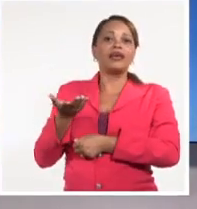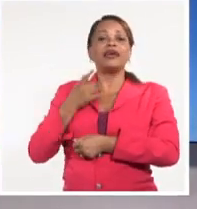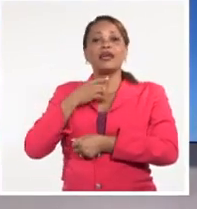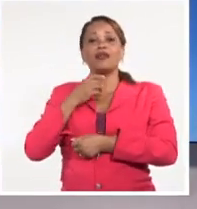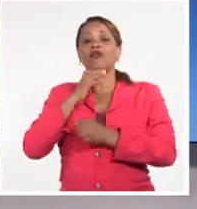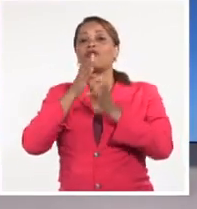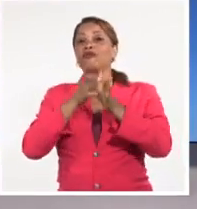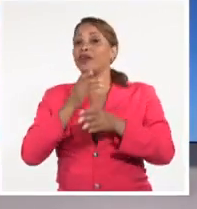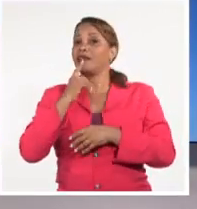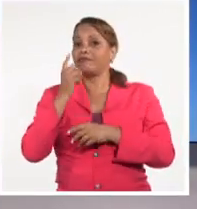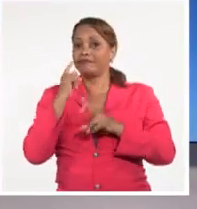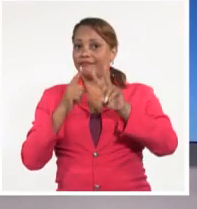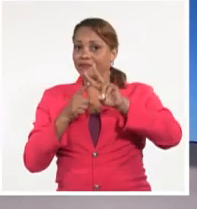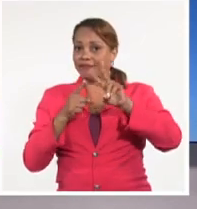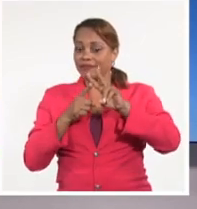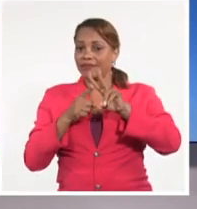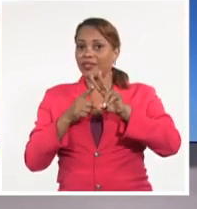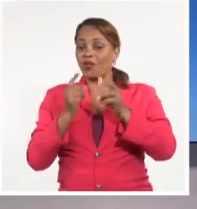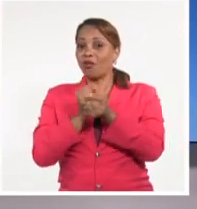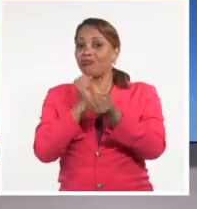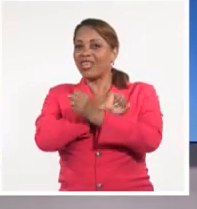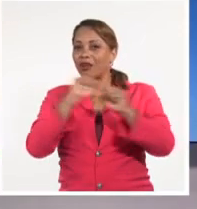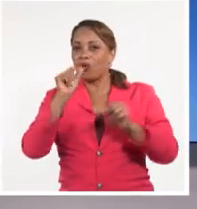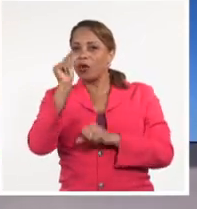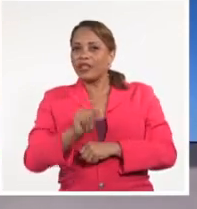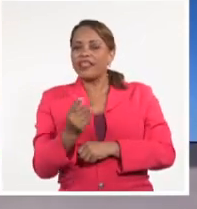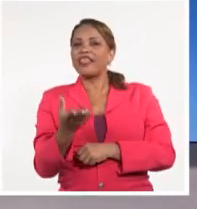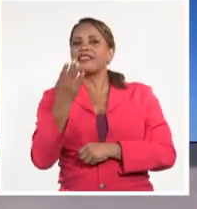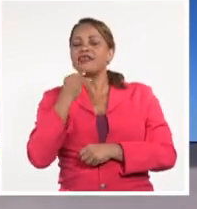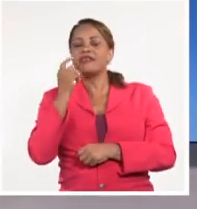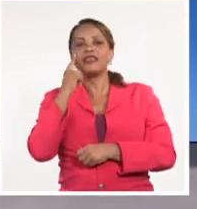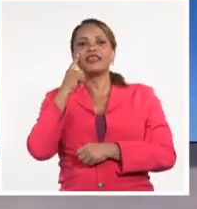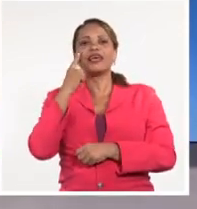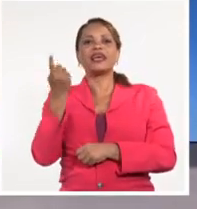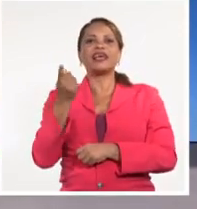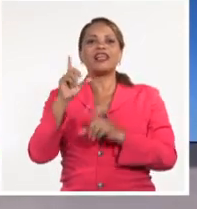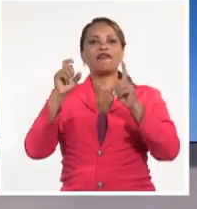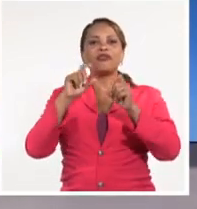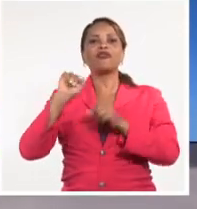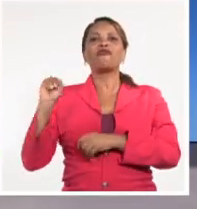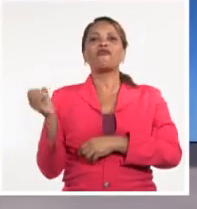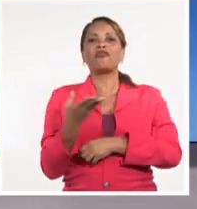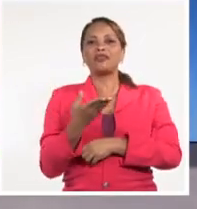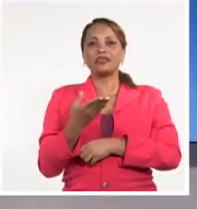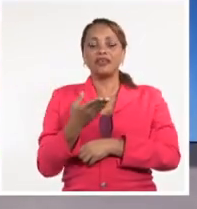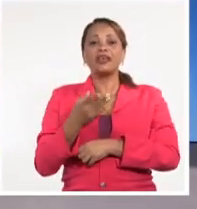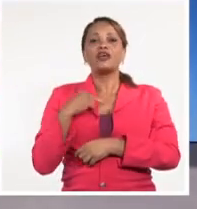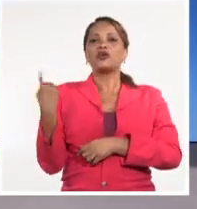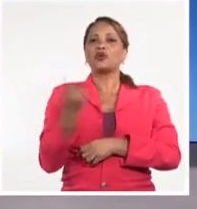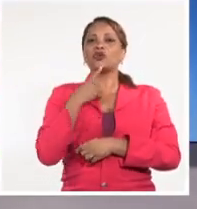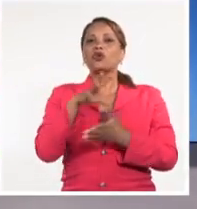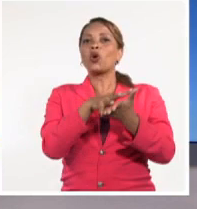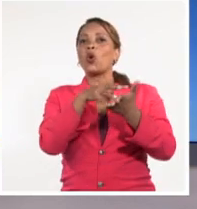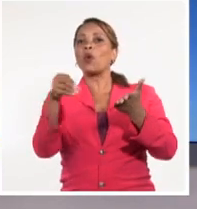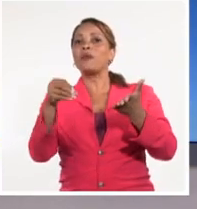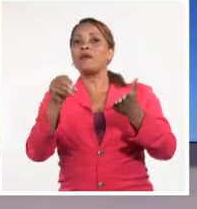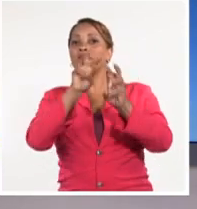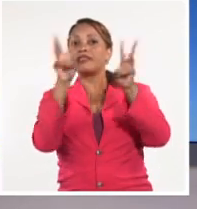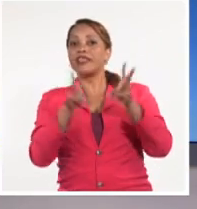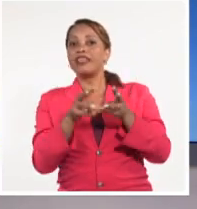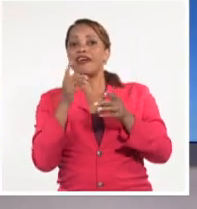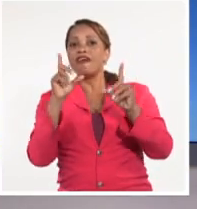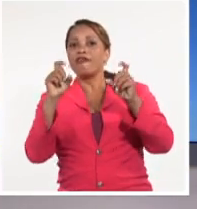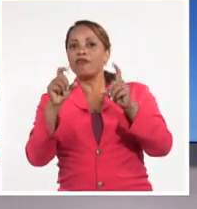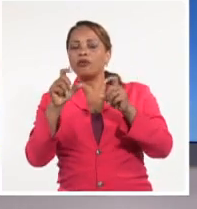fieles televidentes, los terroristas, dicen haber descubierto que la foto es falsa, que nosotros copiamos la foto de Internet, que